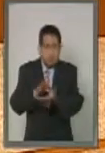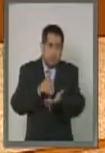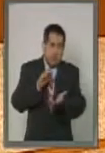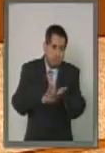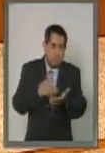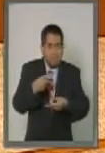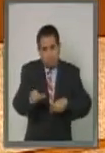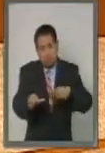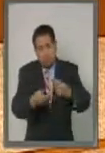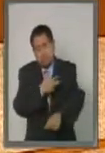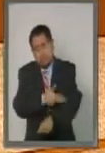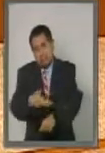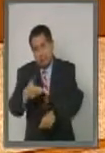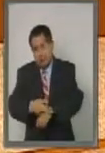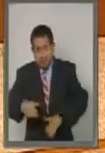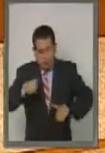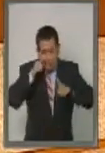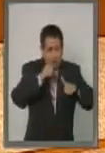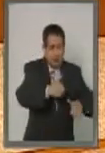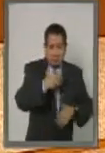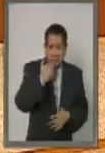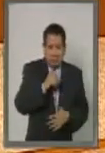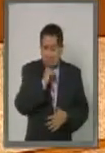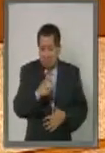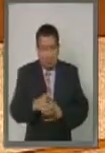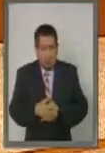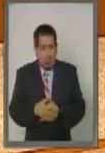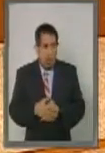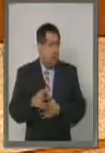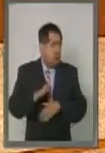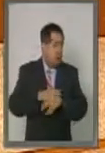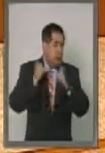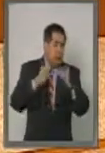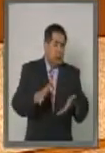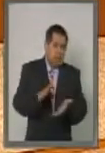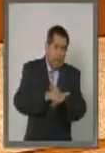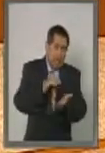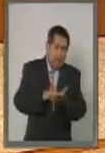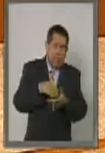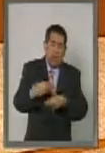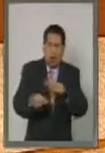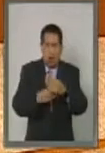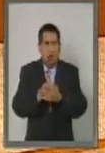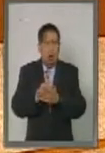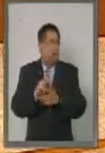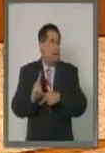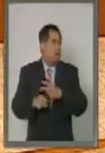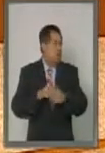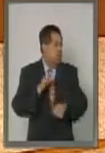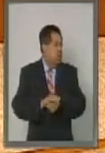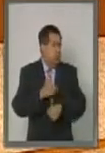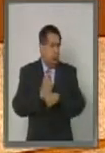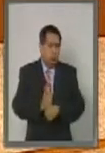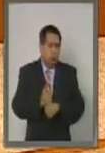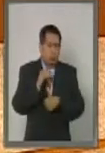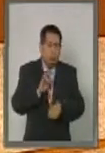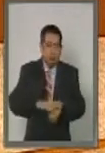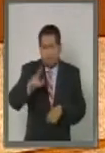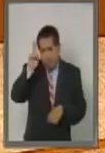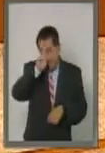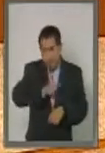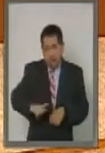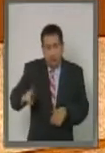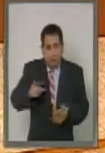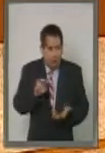administrativos que se convierten en verdaderos actos de revictimización al interior de esta